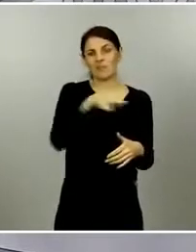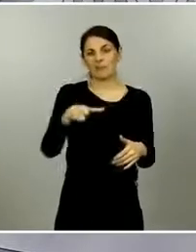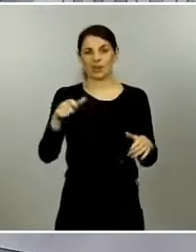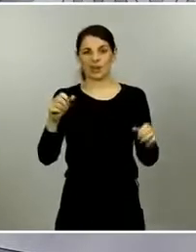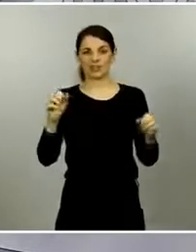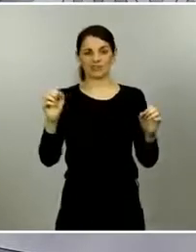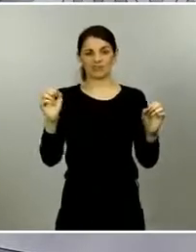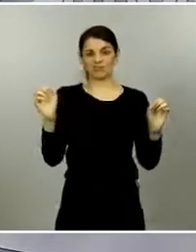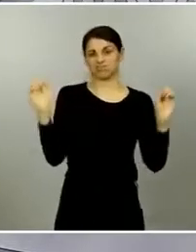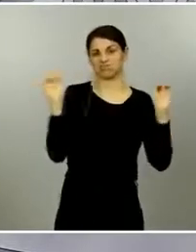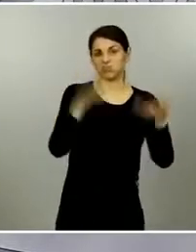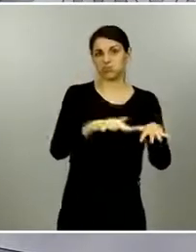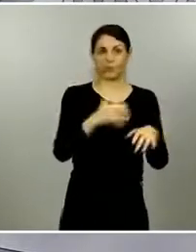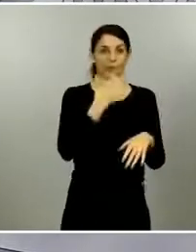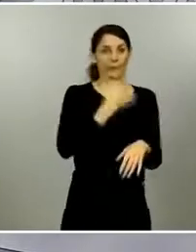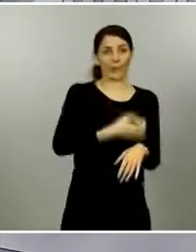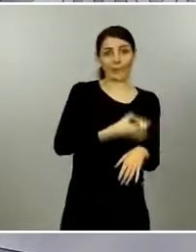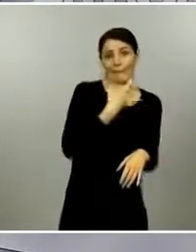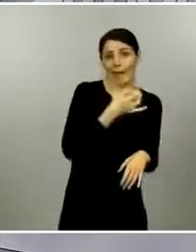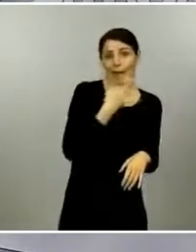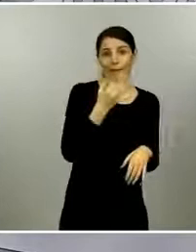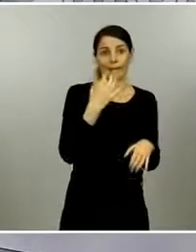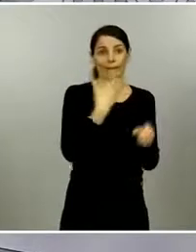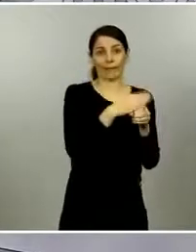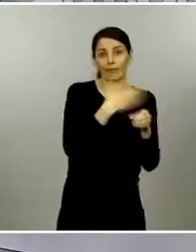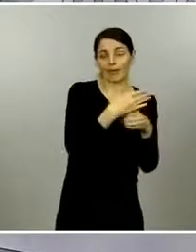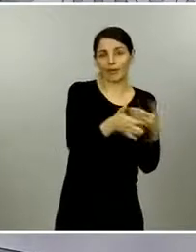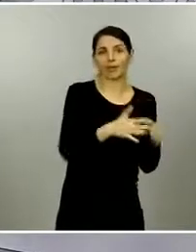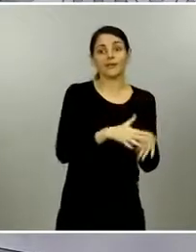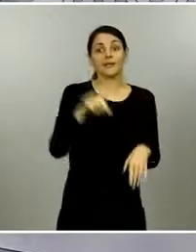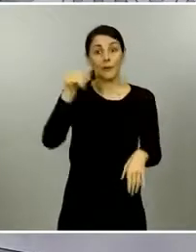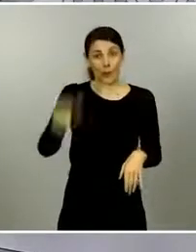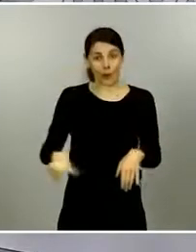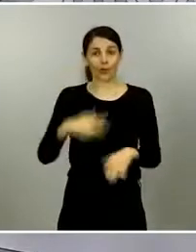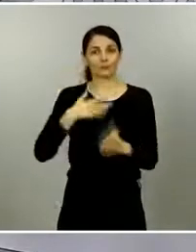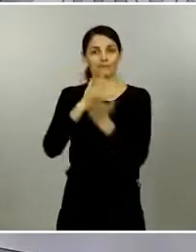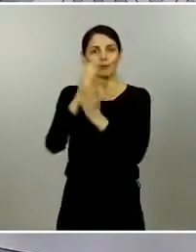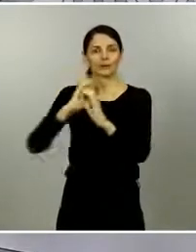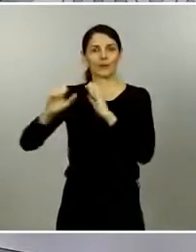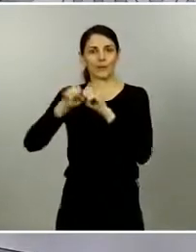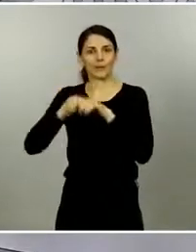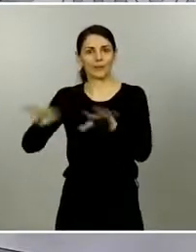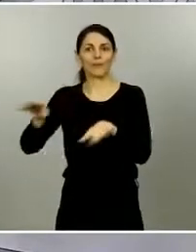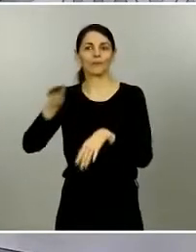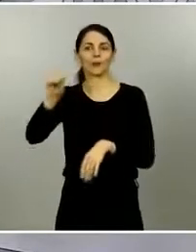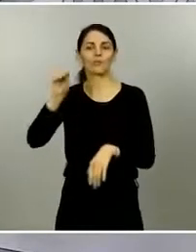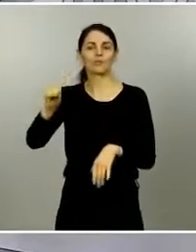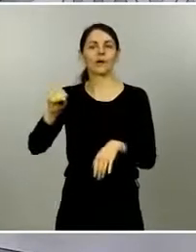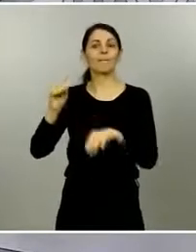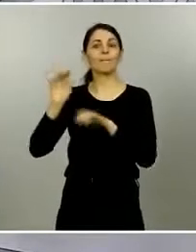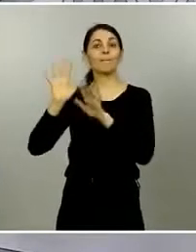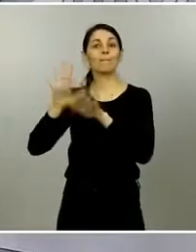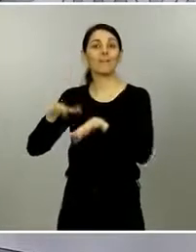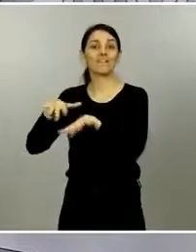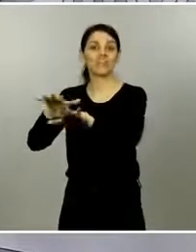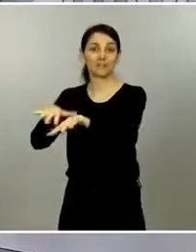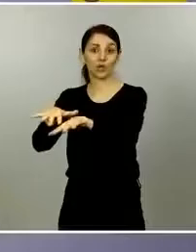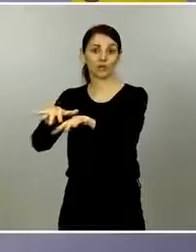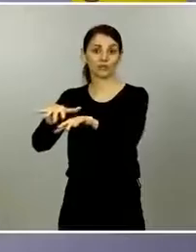congregación unas cervezas en un bar hoy hay muchos medios que preguntan por manifestaciones y salud ¿qué opinión tiene?